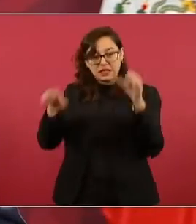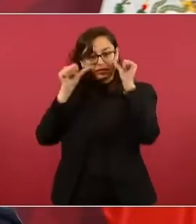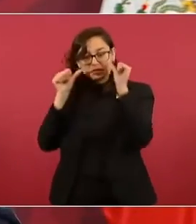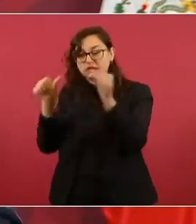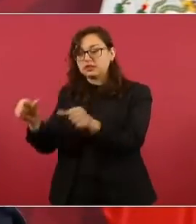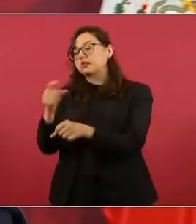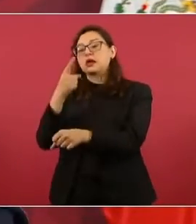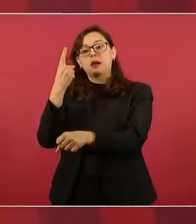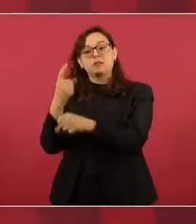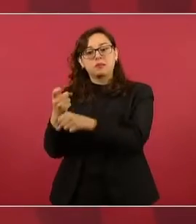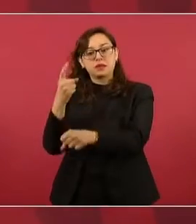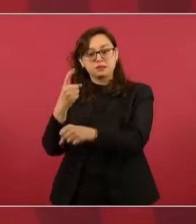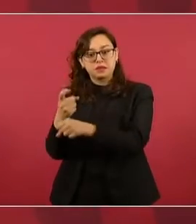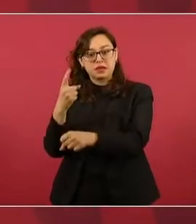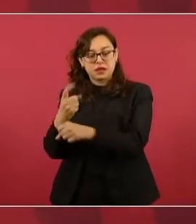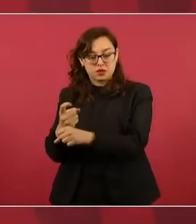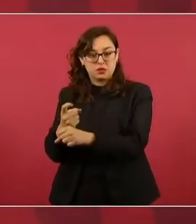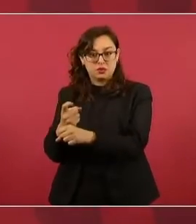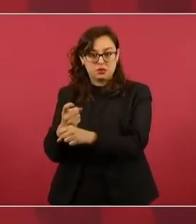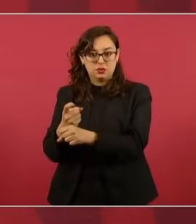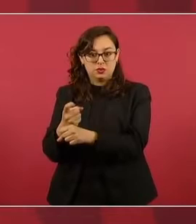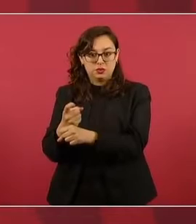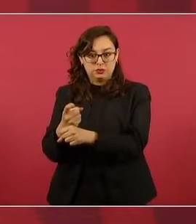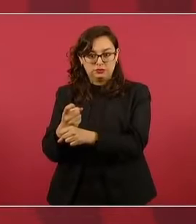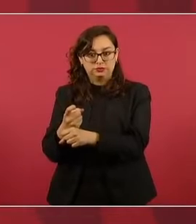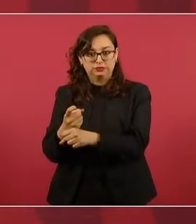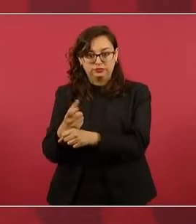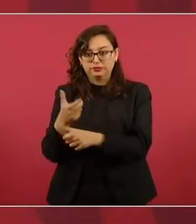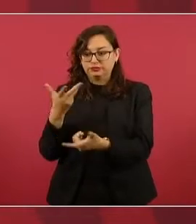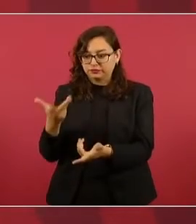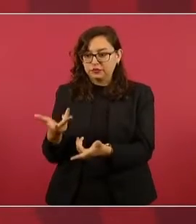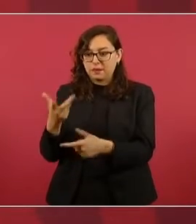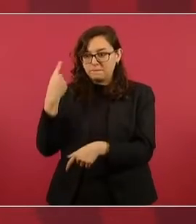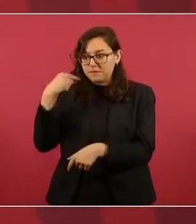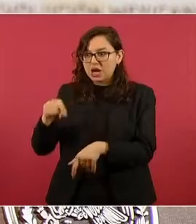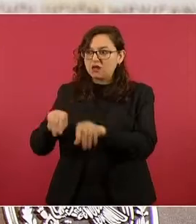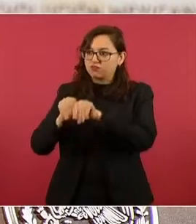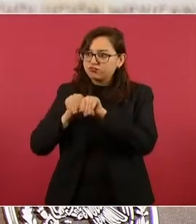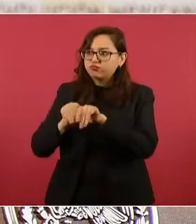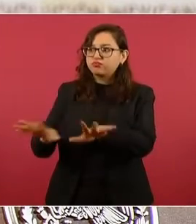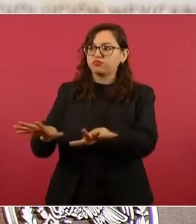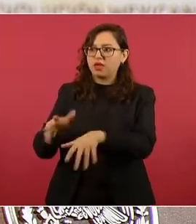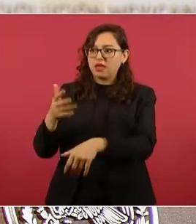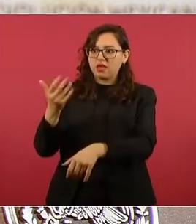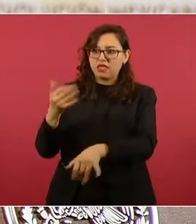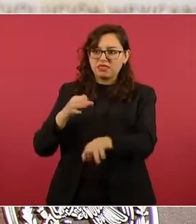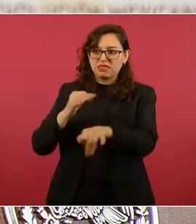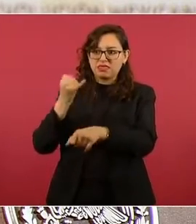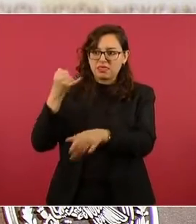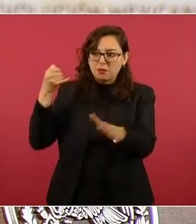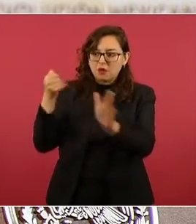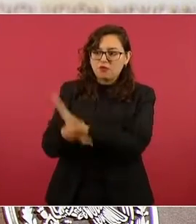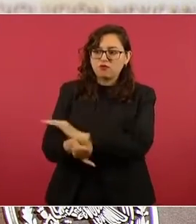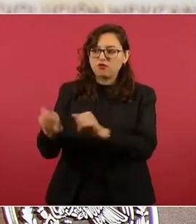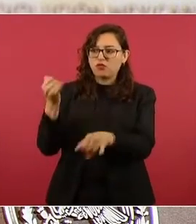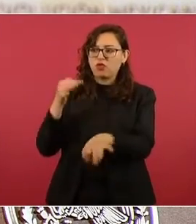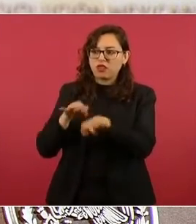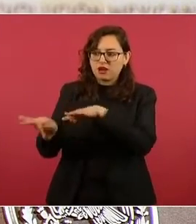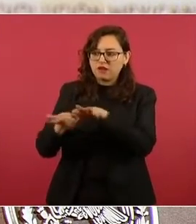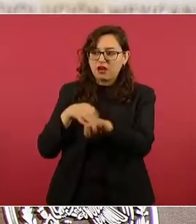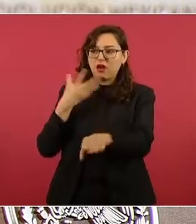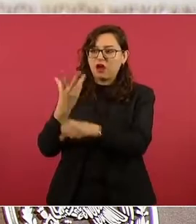Con los que vamos a calar más hondo para la transformación.